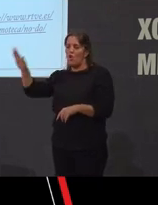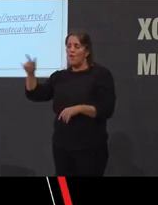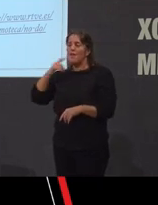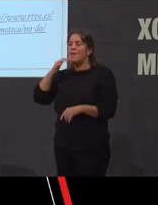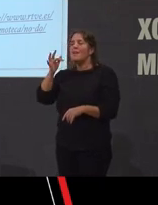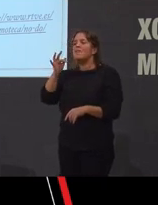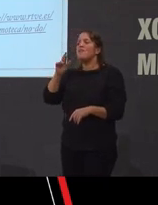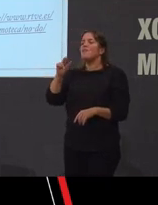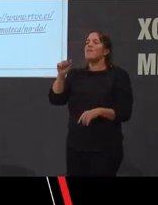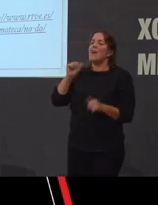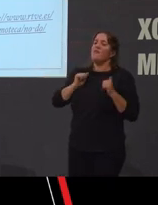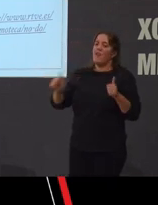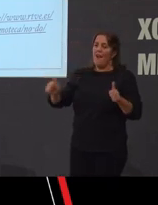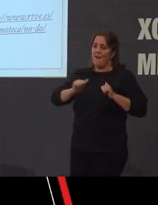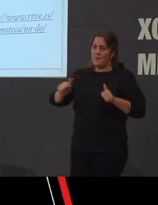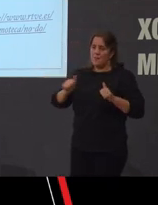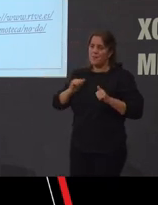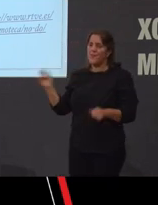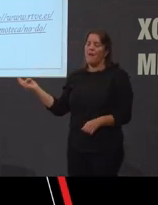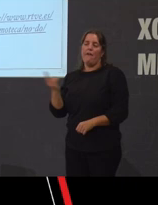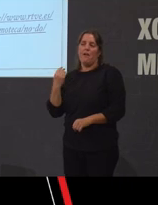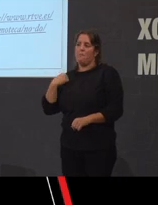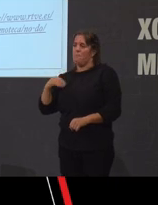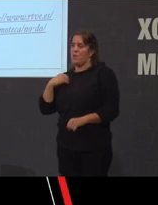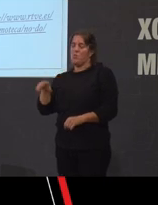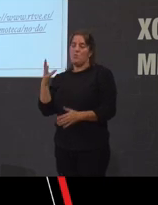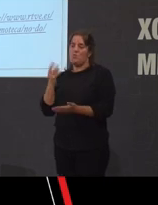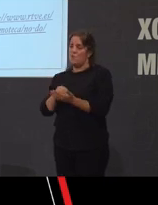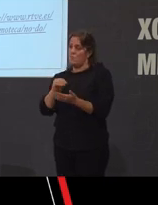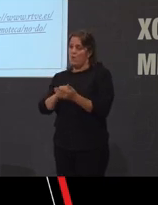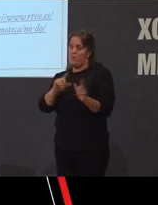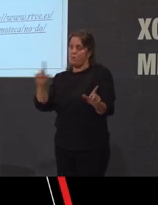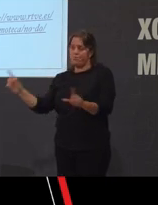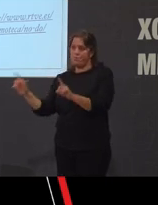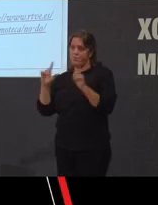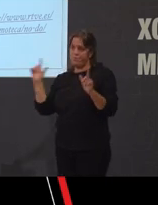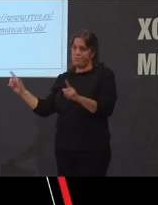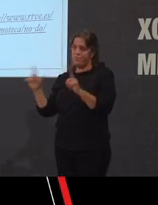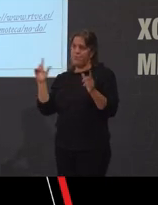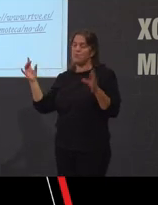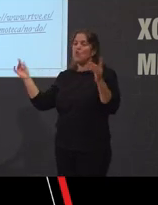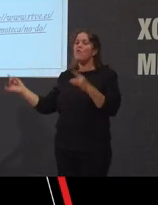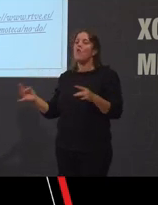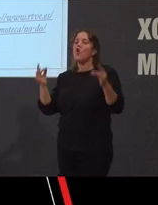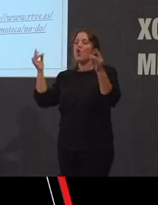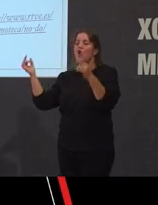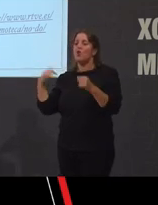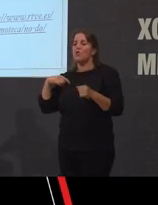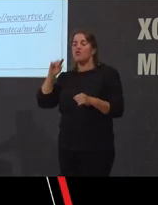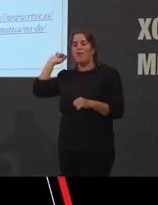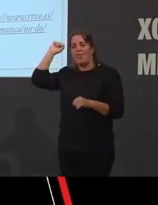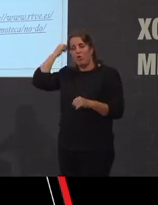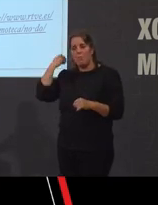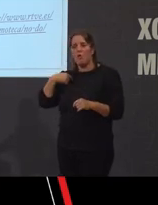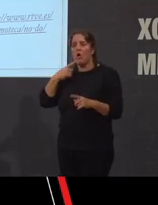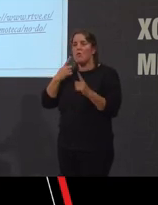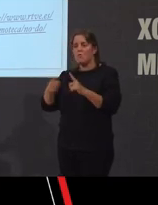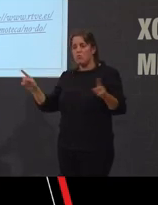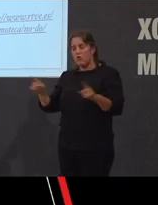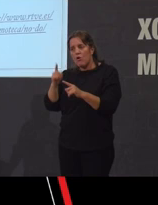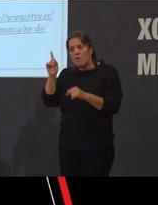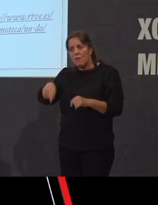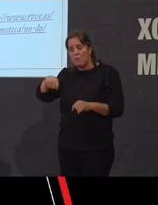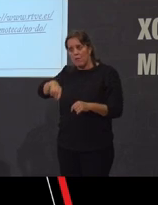entón en moitas ocasións Galicia aparece retratada basicamente co folclore eu son antropóloga e musicóloga